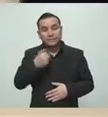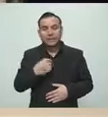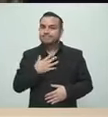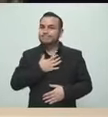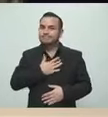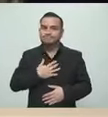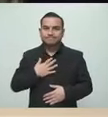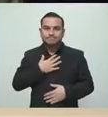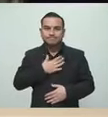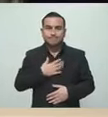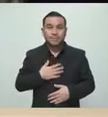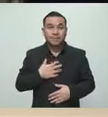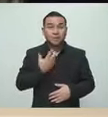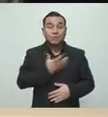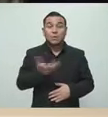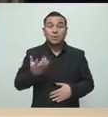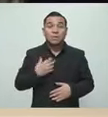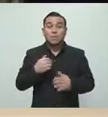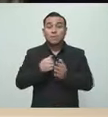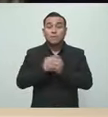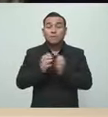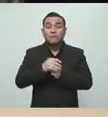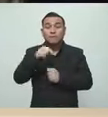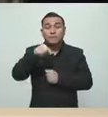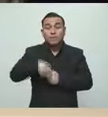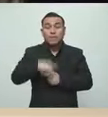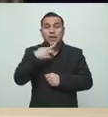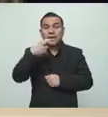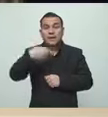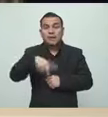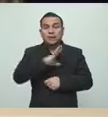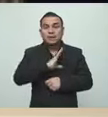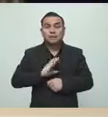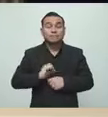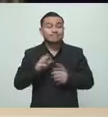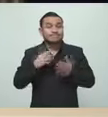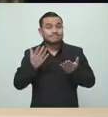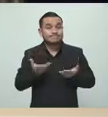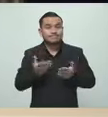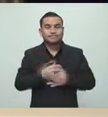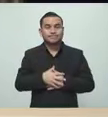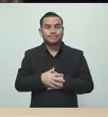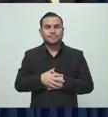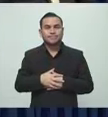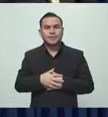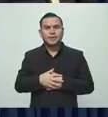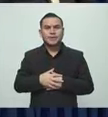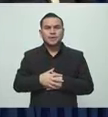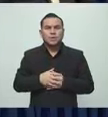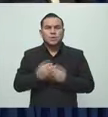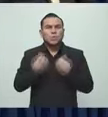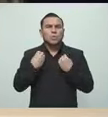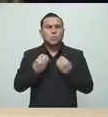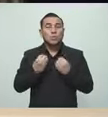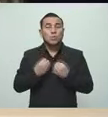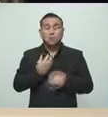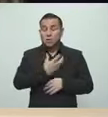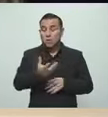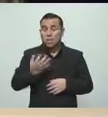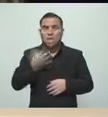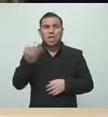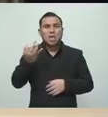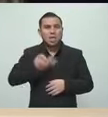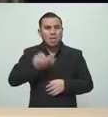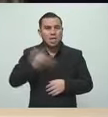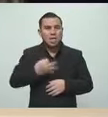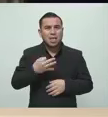es lamentable lo que se está pasando, ¿verdad? Porque no es posible que en medio de tanta necesidad